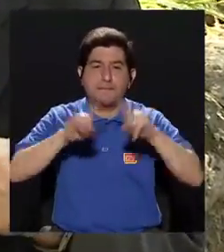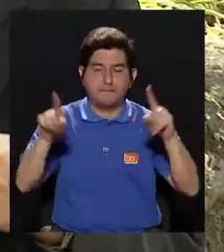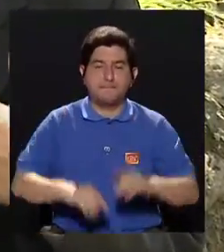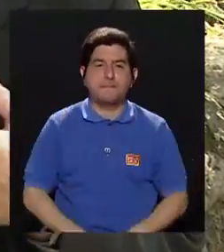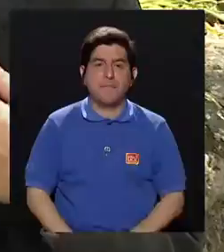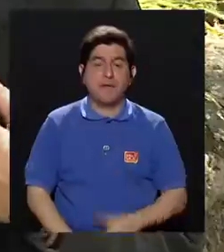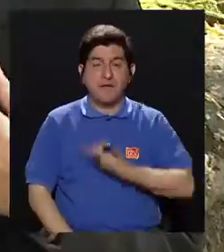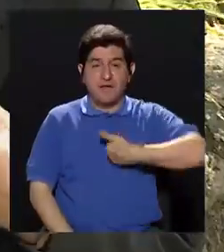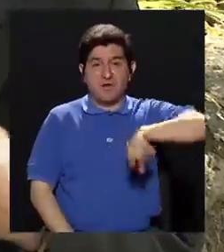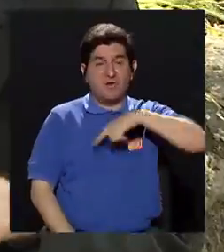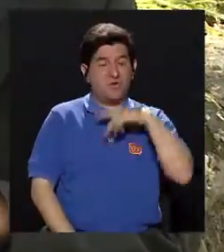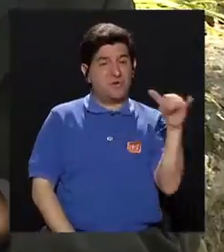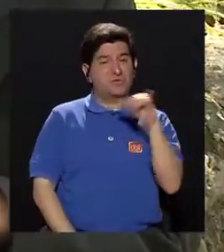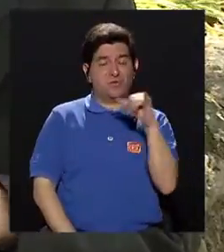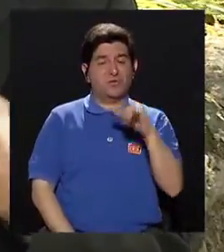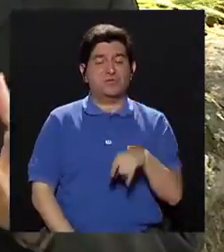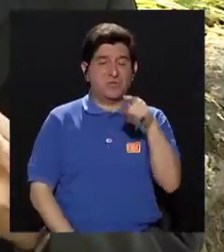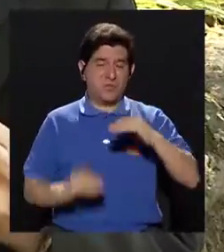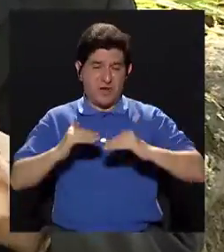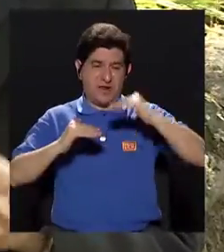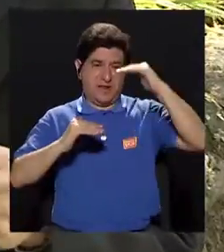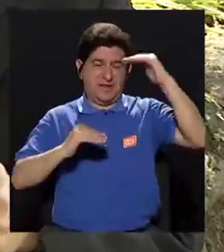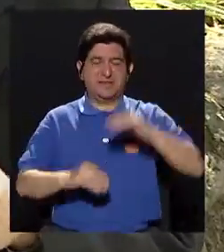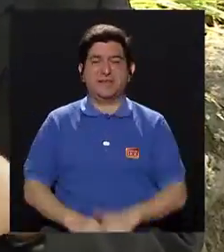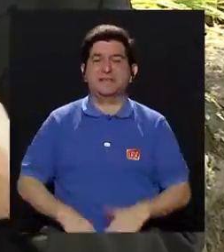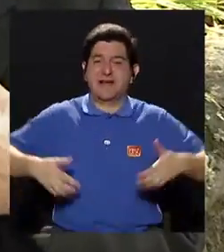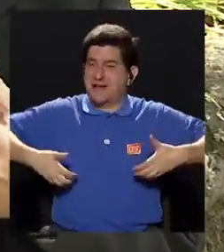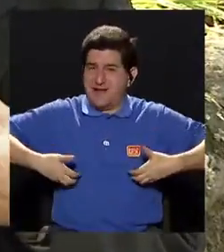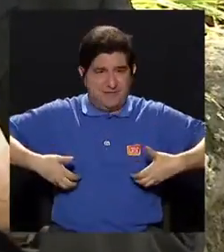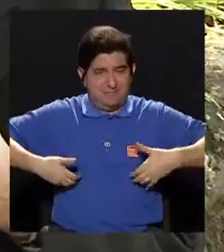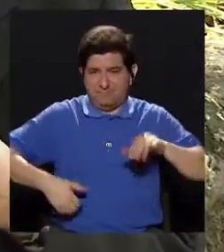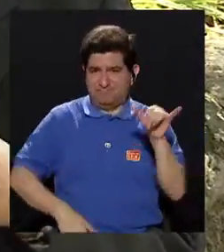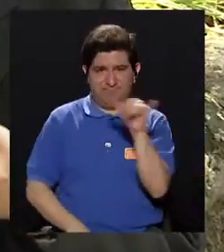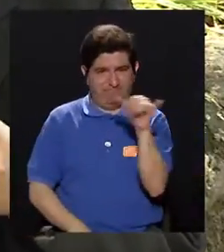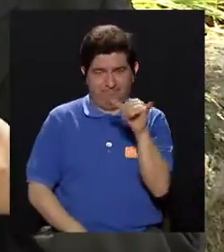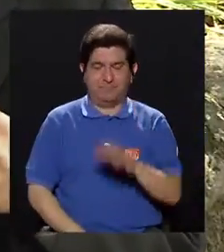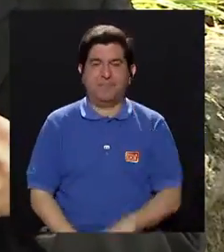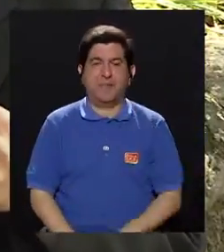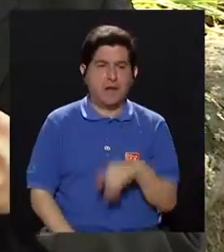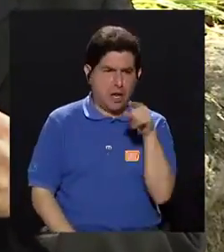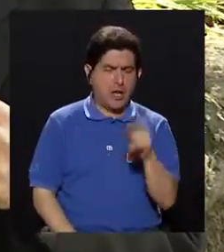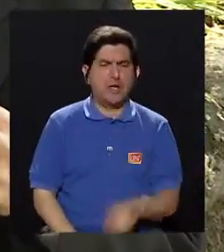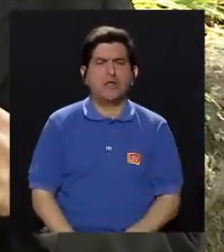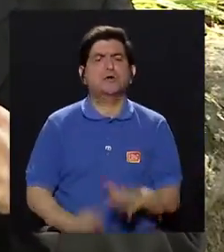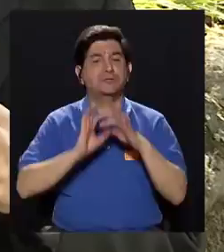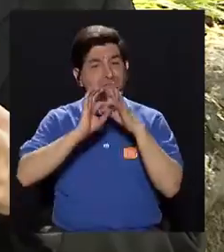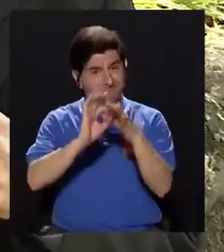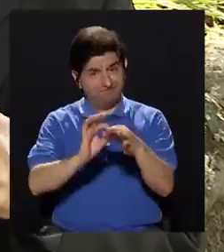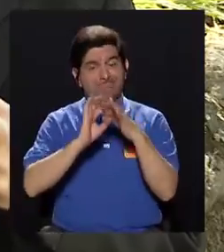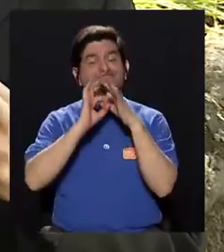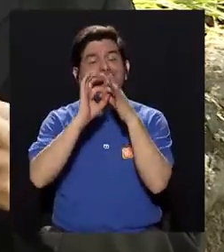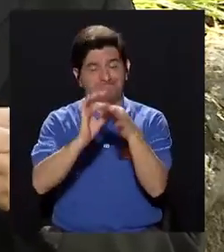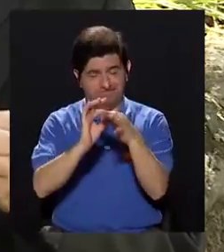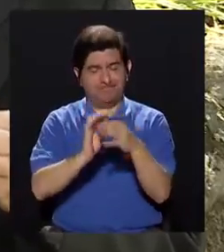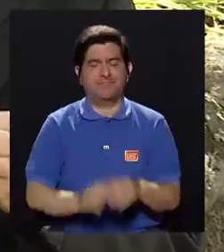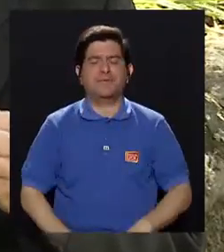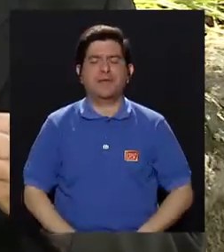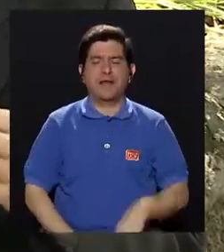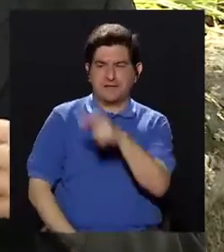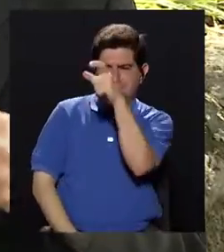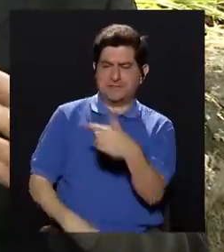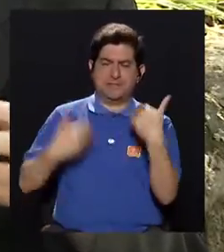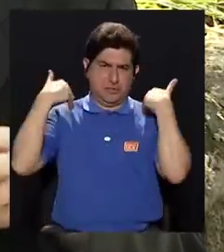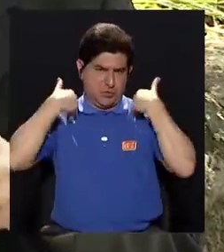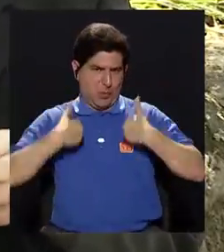zoológica nosotros también somos primates. Entonces, ellos han establecido una muy buena relación entre el ser humano